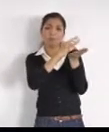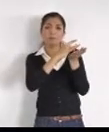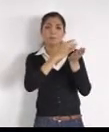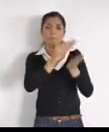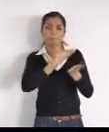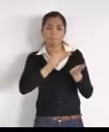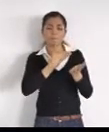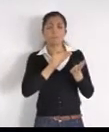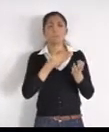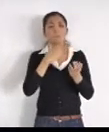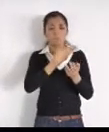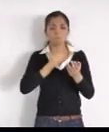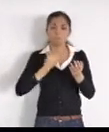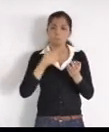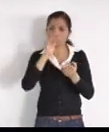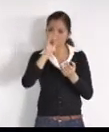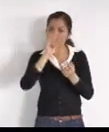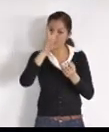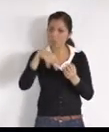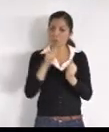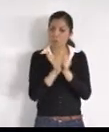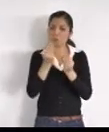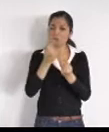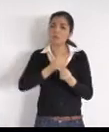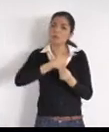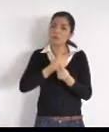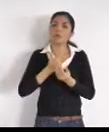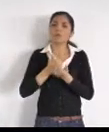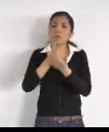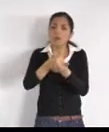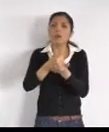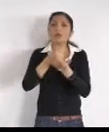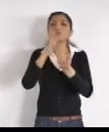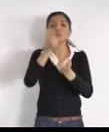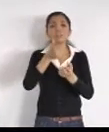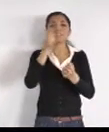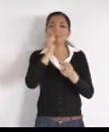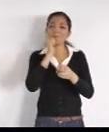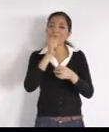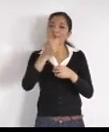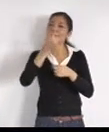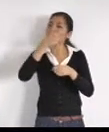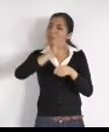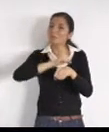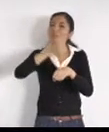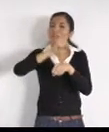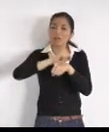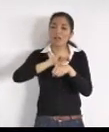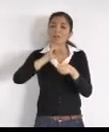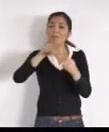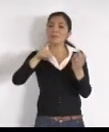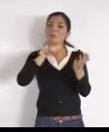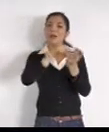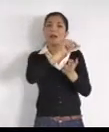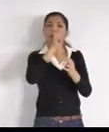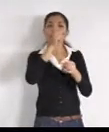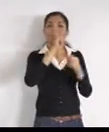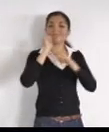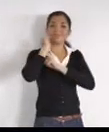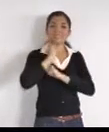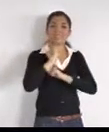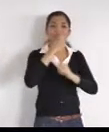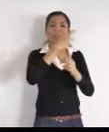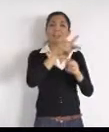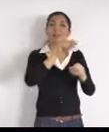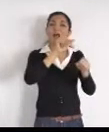a la que semanalmente, vamos a llevar, a la Secretaría de Movilidad, y los invito, a que visiten, el micrositio, de quejas, del transporte público, que tenemos,